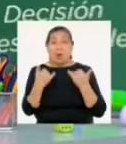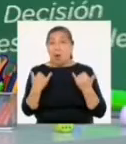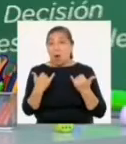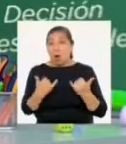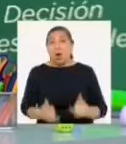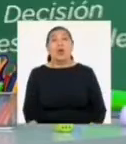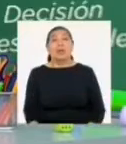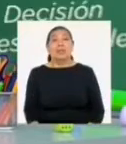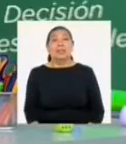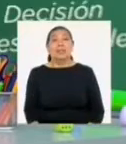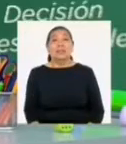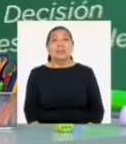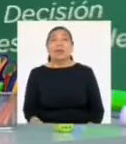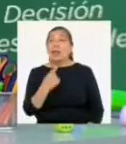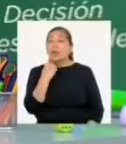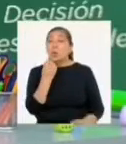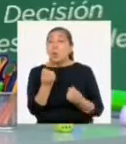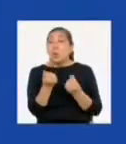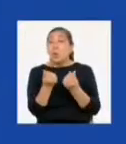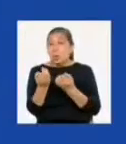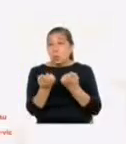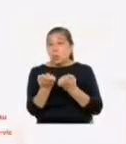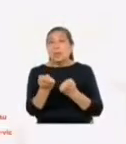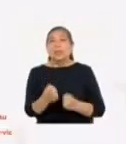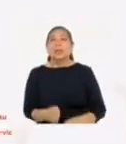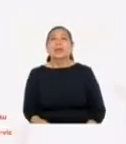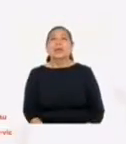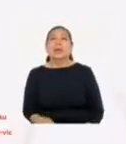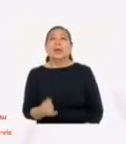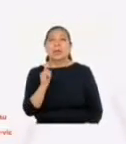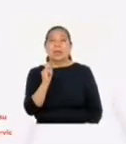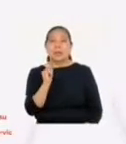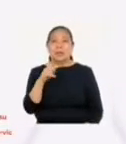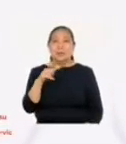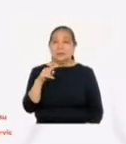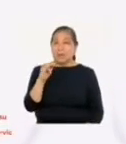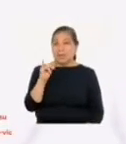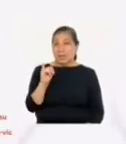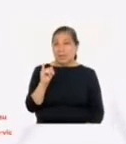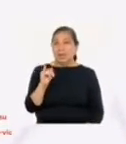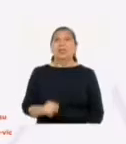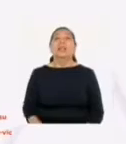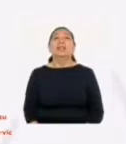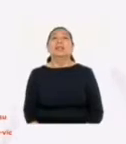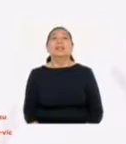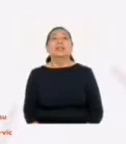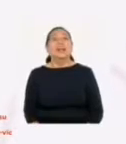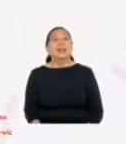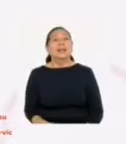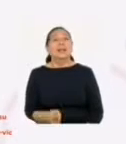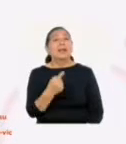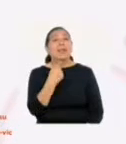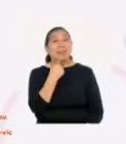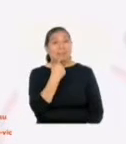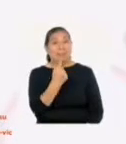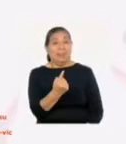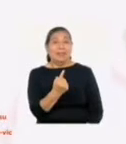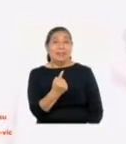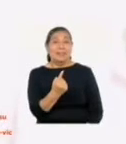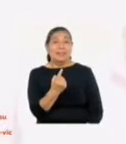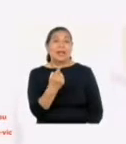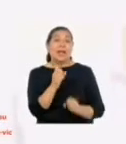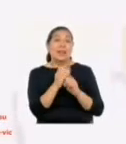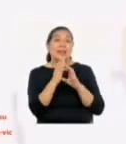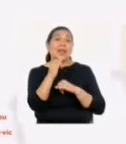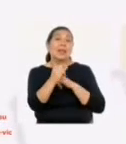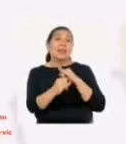hoy en día nos encontramos con las siguientes estadísticas en las noticias. El Instituto Nacional de Estadística e Informática, INEI, con